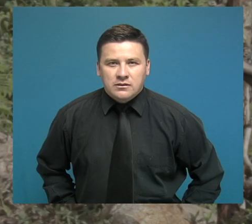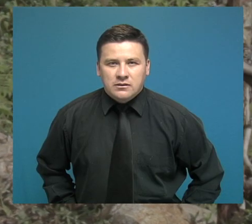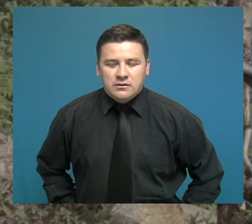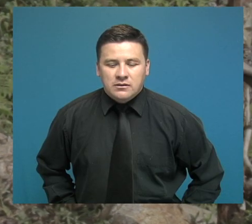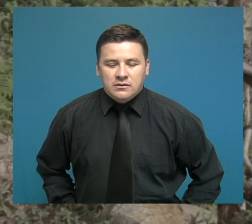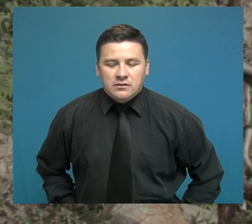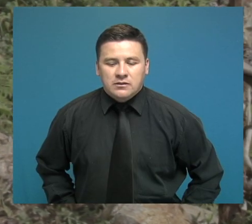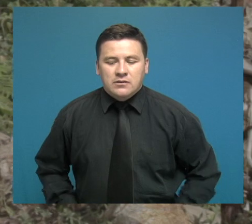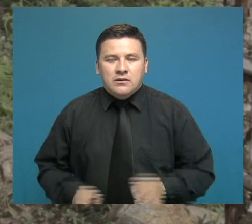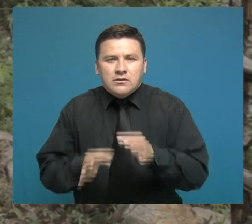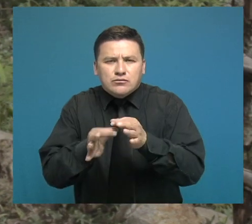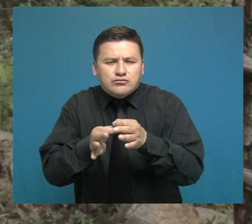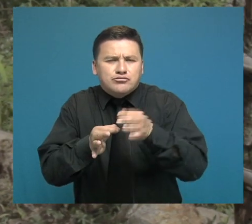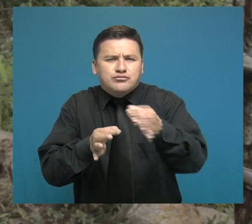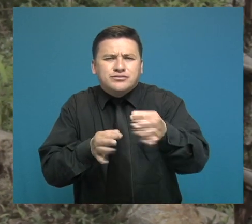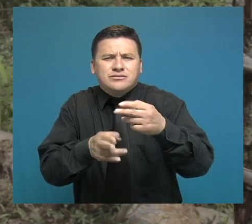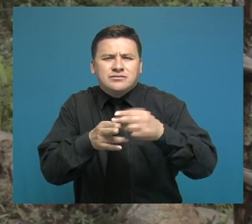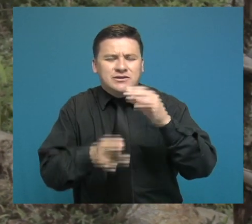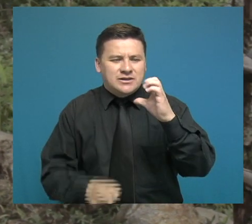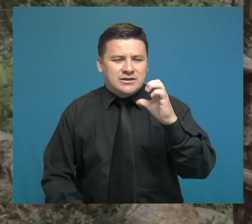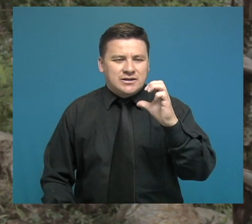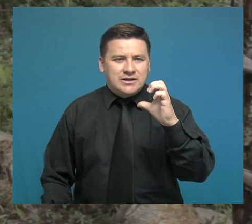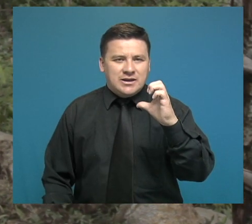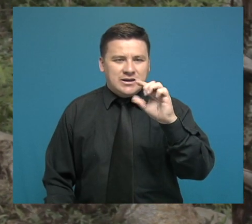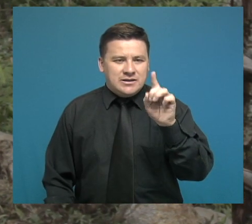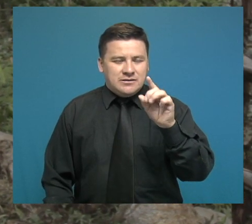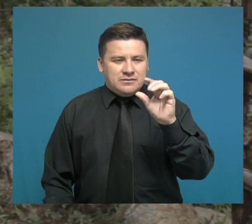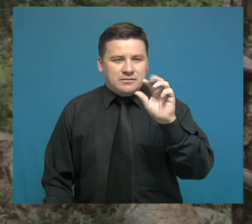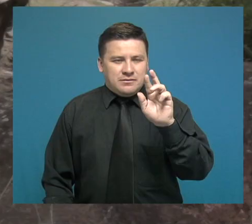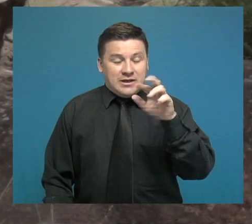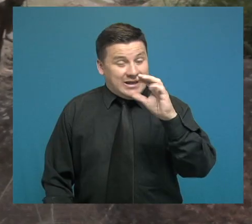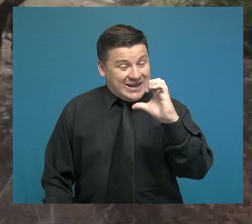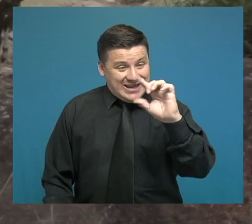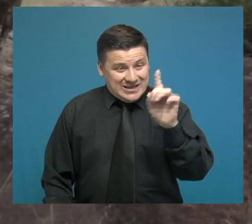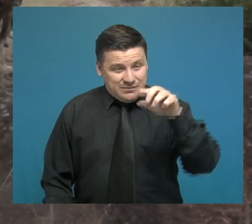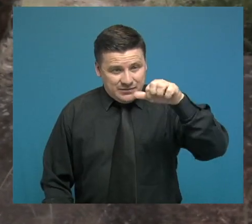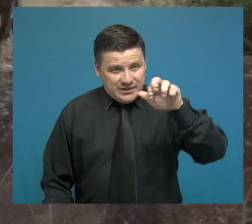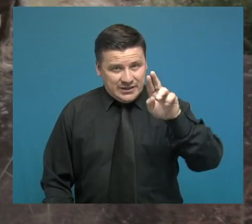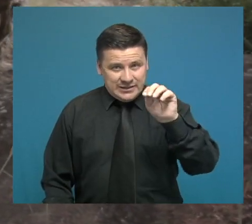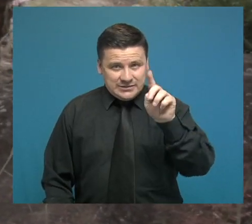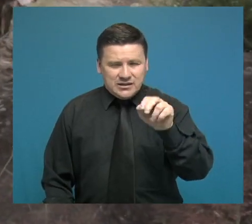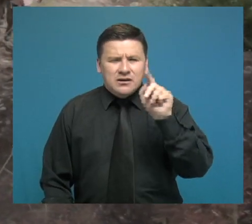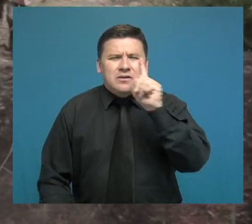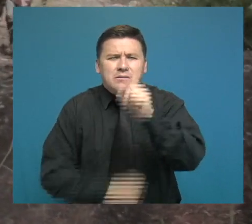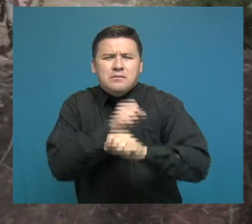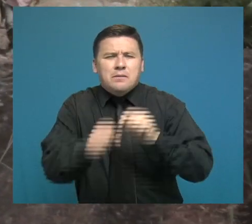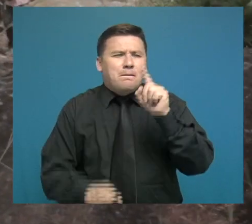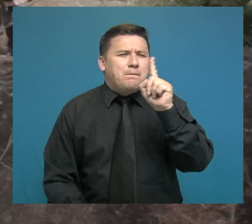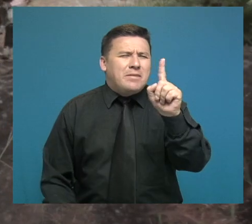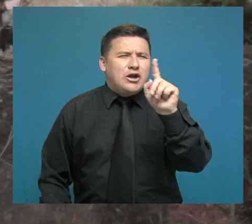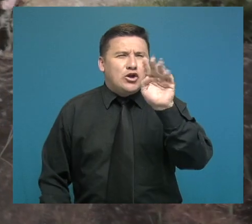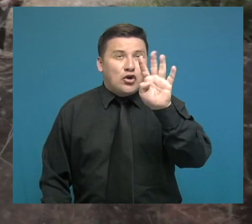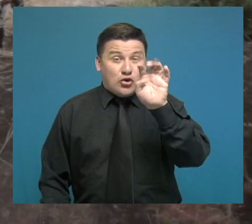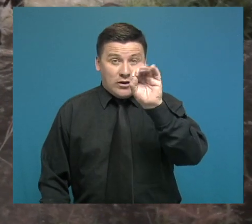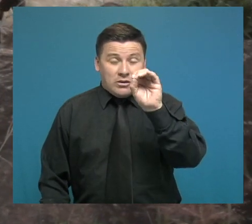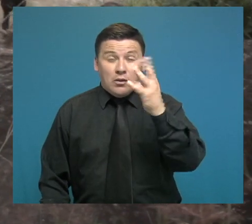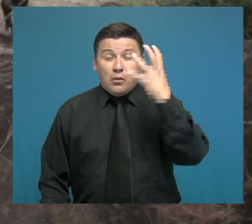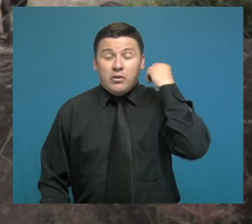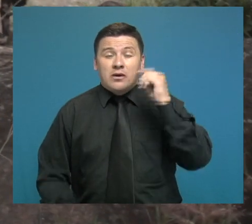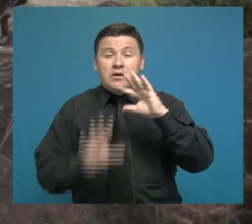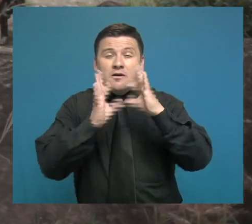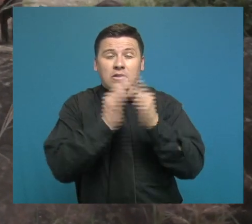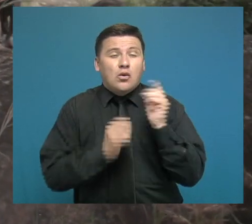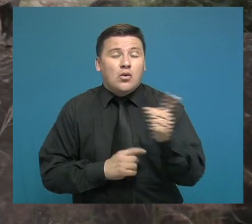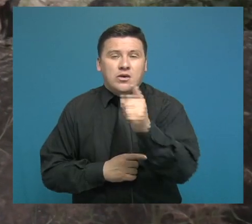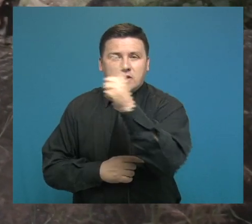En la vereda de Lespenas habíamos, anteriormente, antes de 1990, habíamos 130